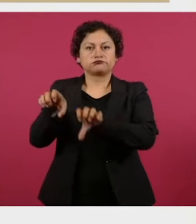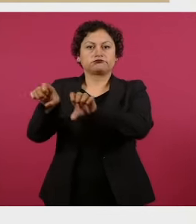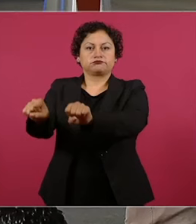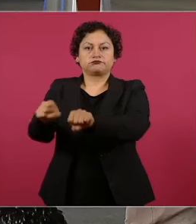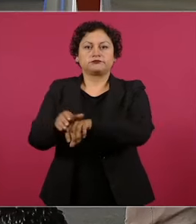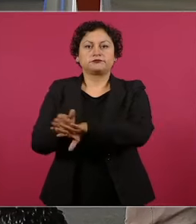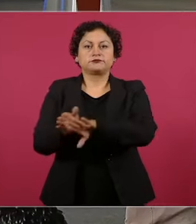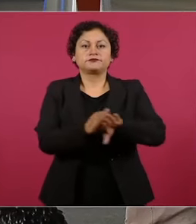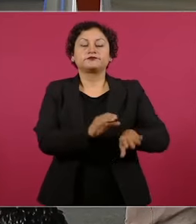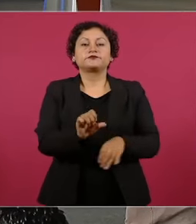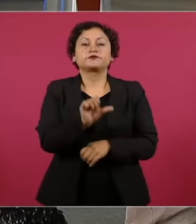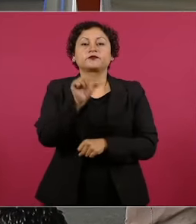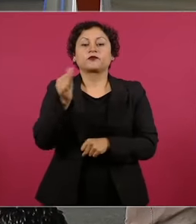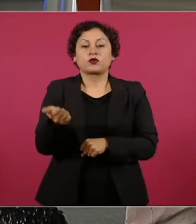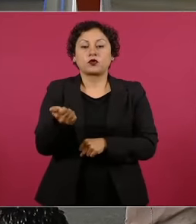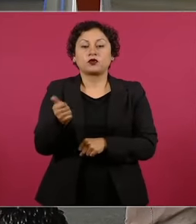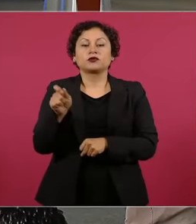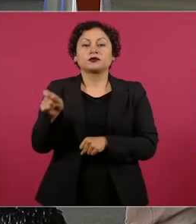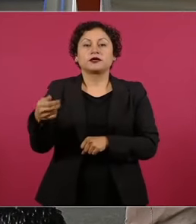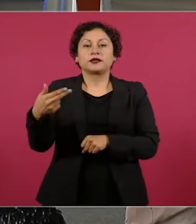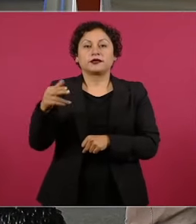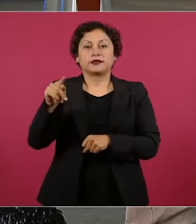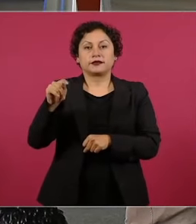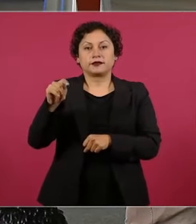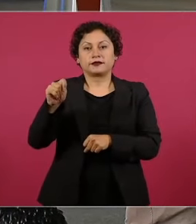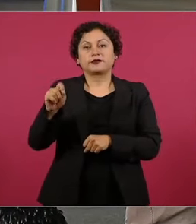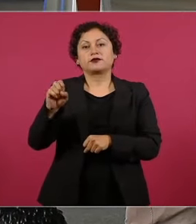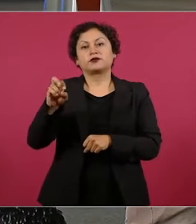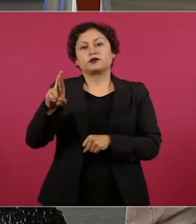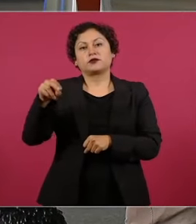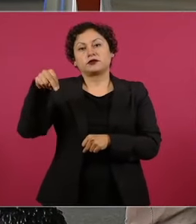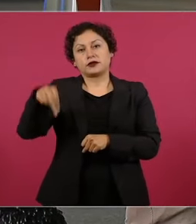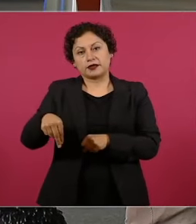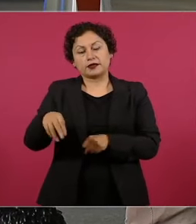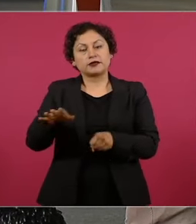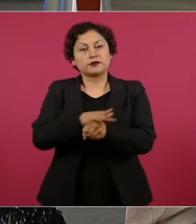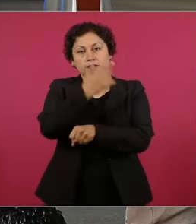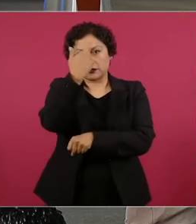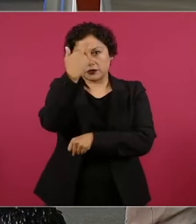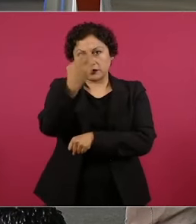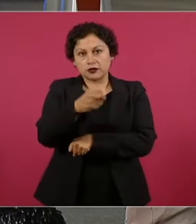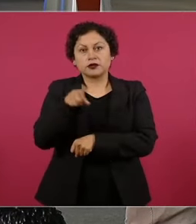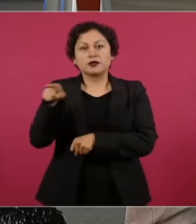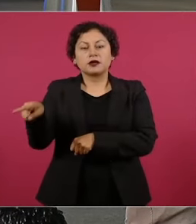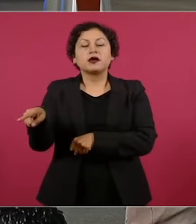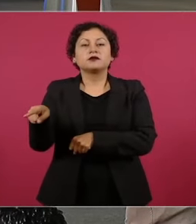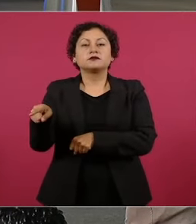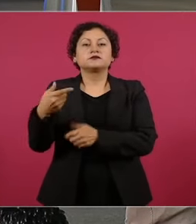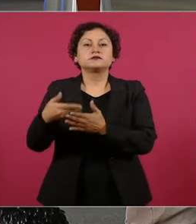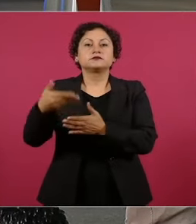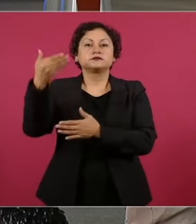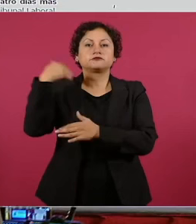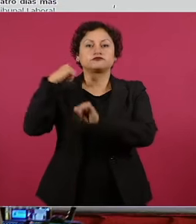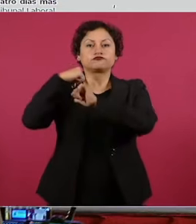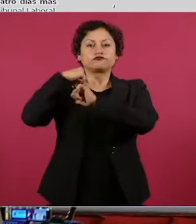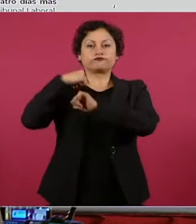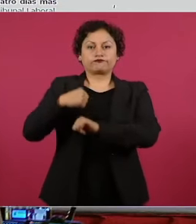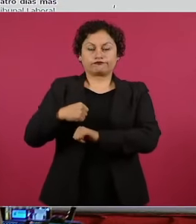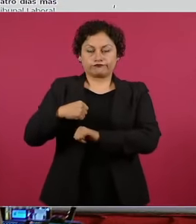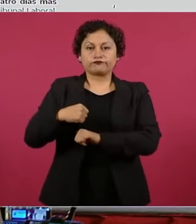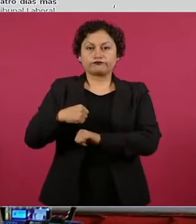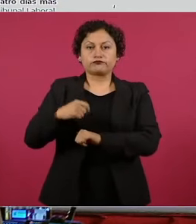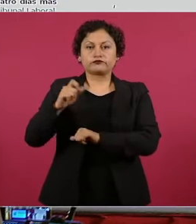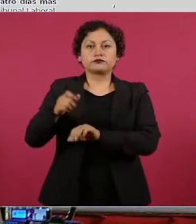Esta otra vinculación al proceso de Héctor N. Por los delitos de ejercicio indebido del servicio público contra la